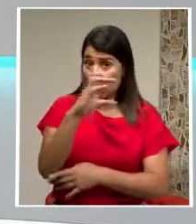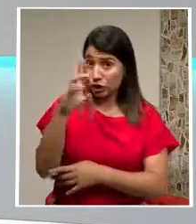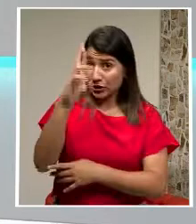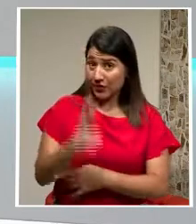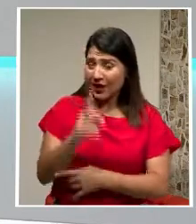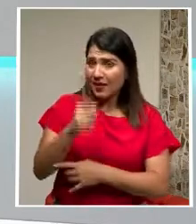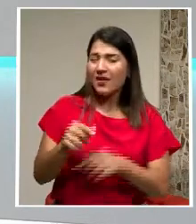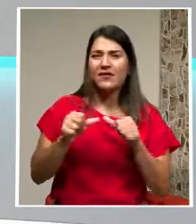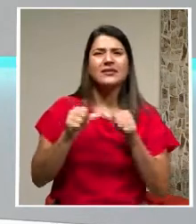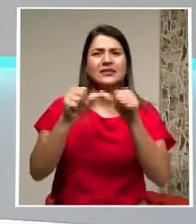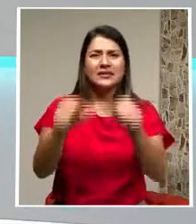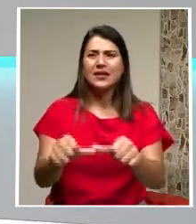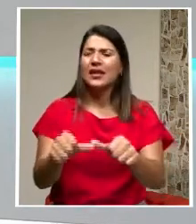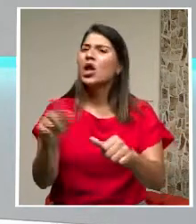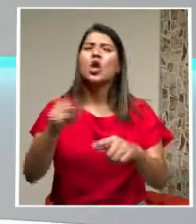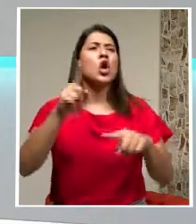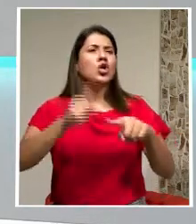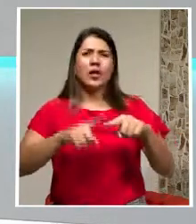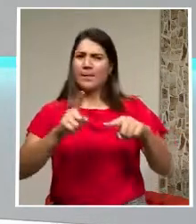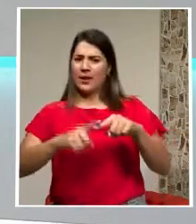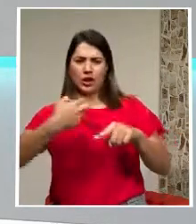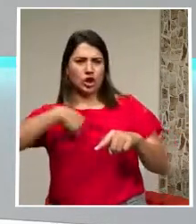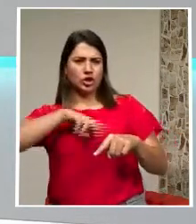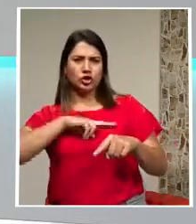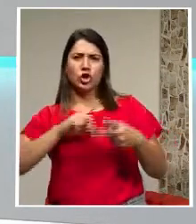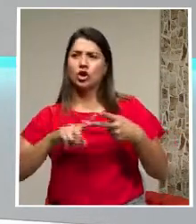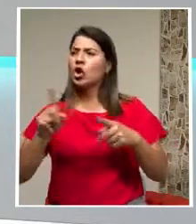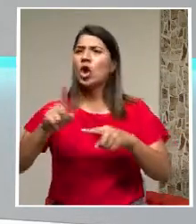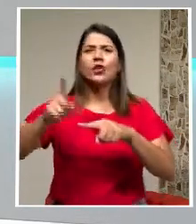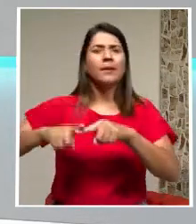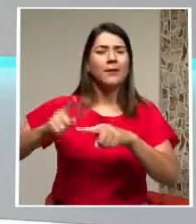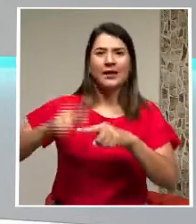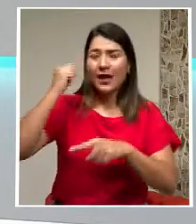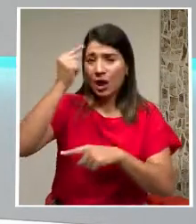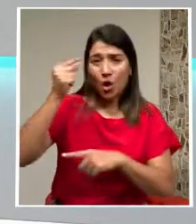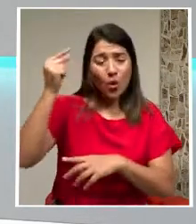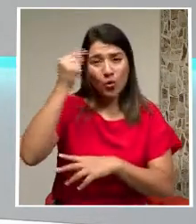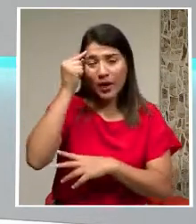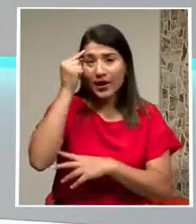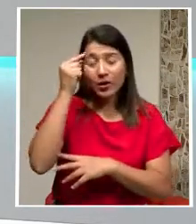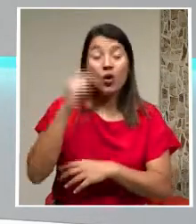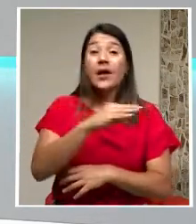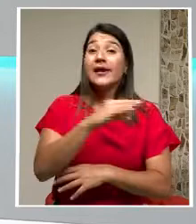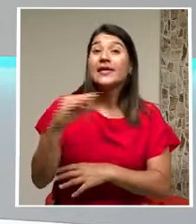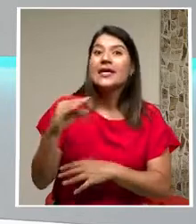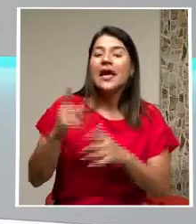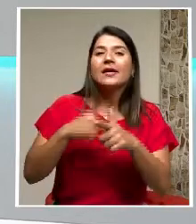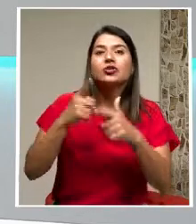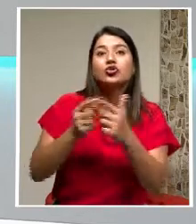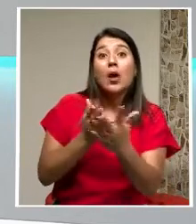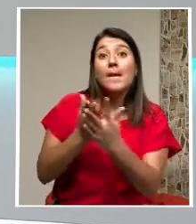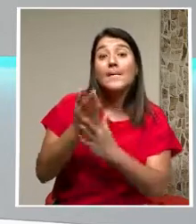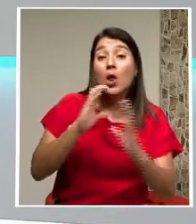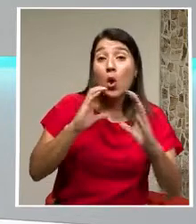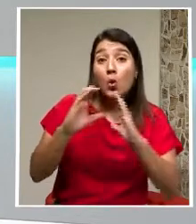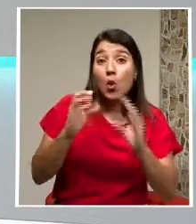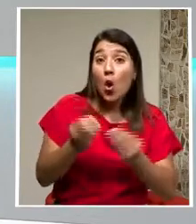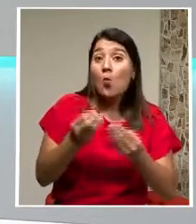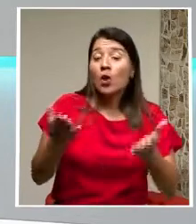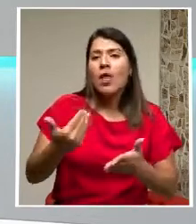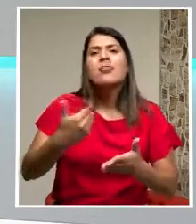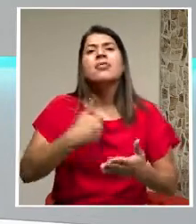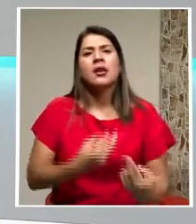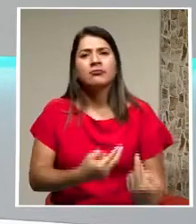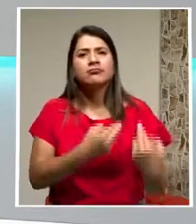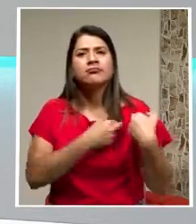Va más allá De nosotros Va más allá De cualquier gobierno Y entonces Los medios públicos Están en la obligación